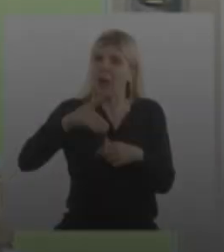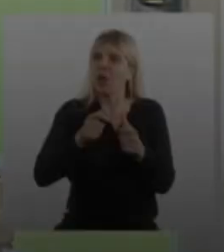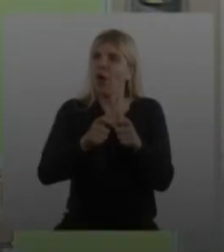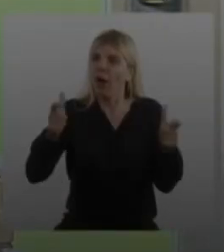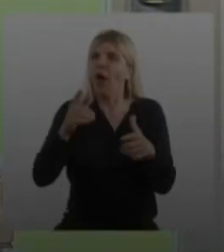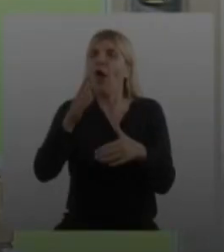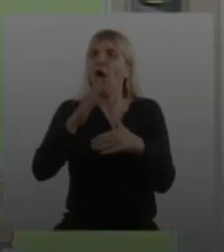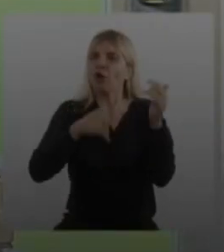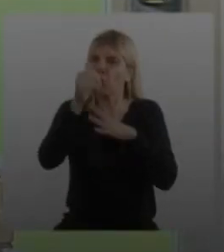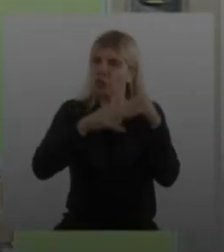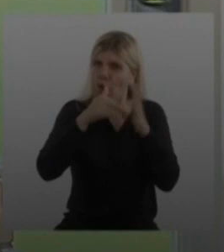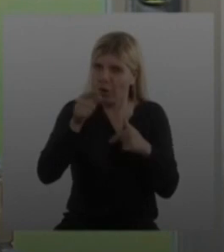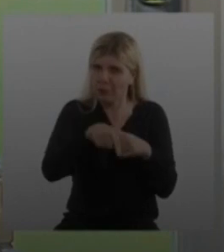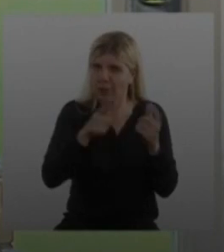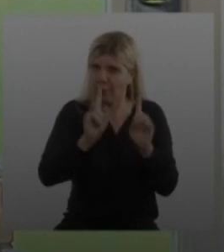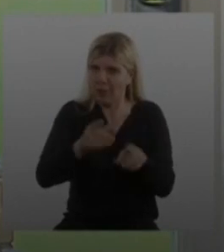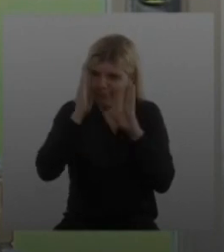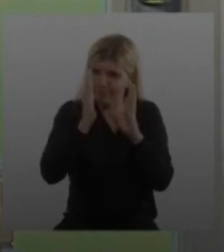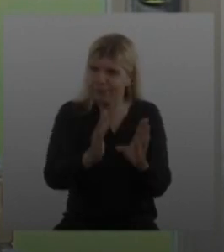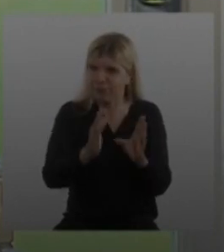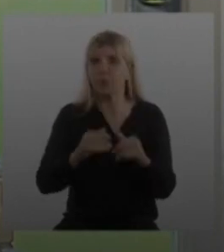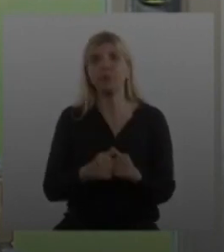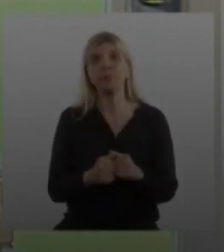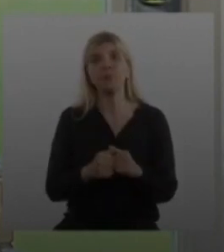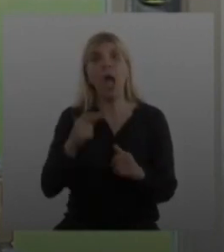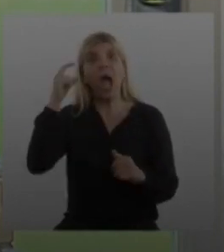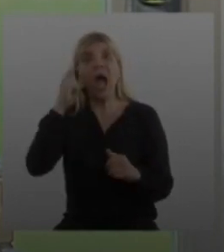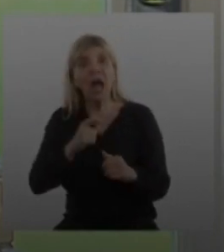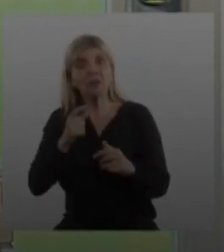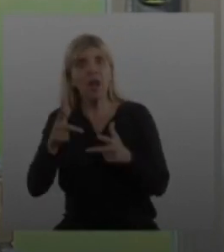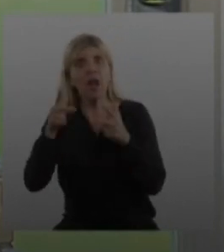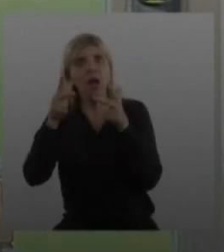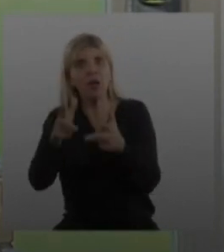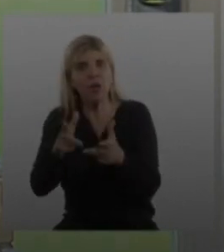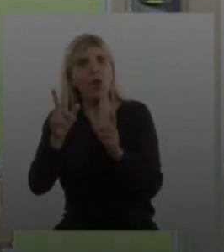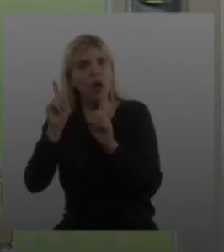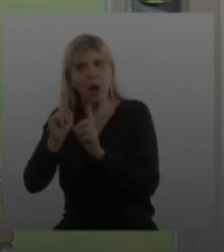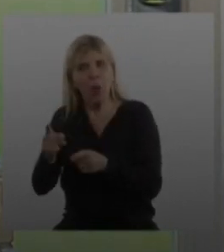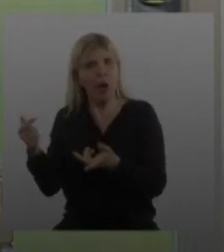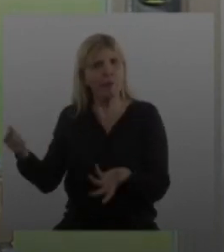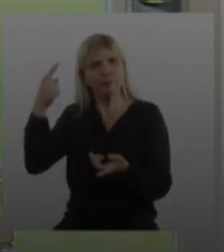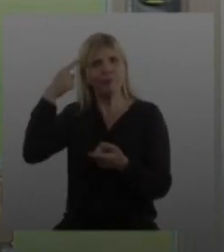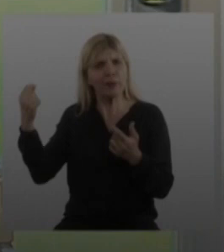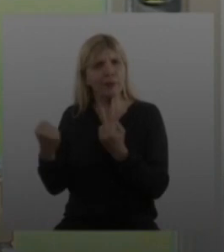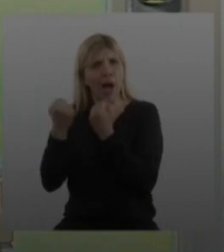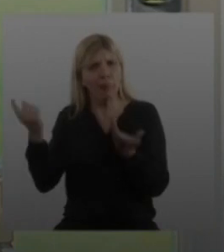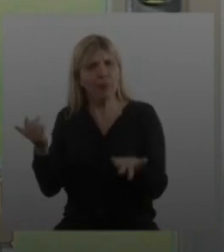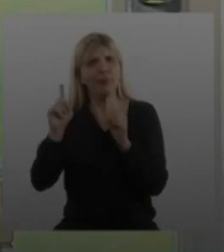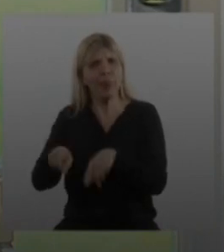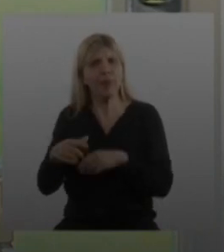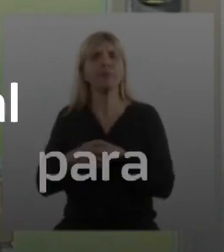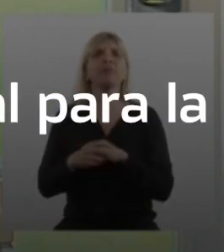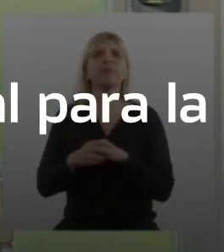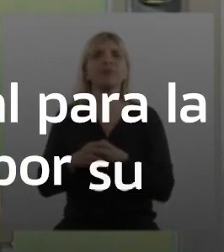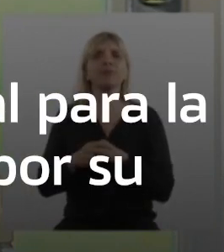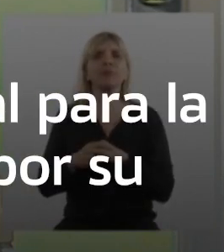Y como bien dijo Axel, quienes creemos como creemos y pensamos como pensamos, la